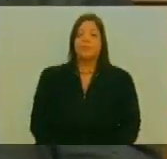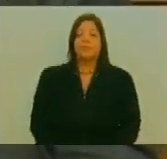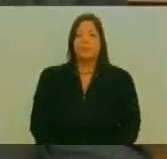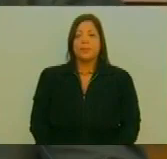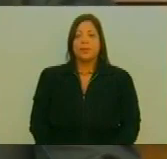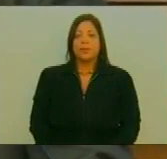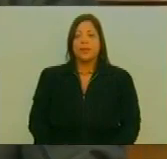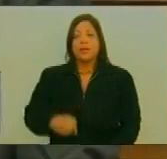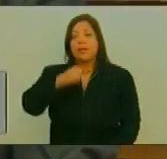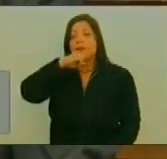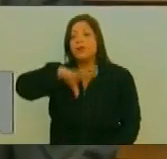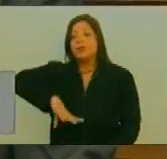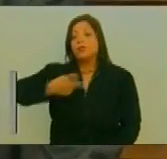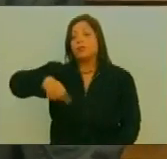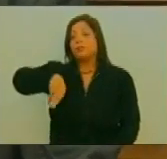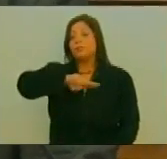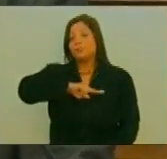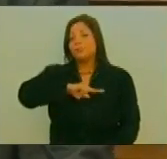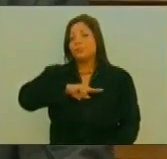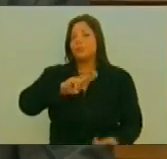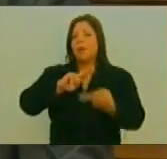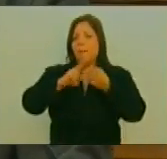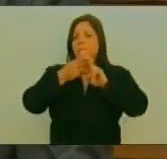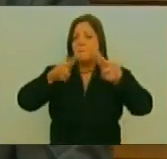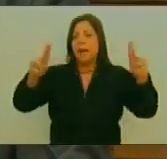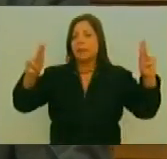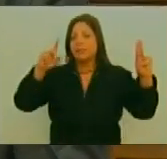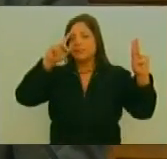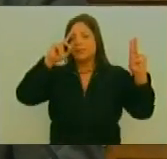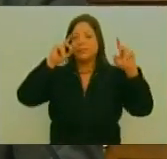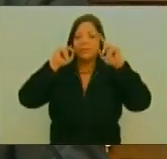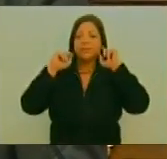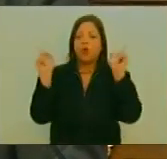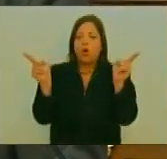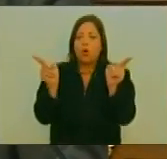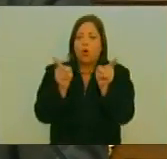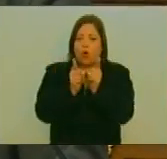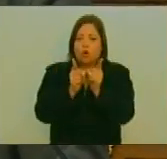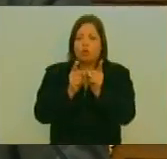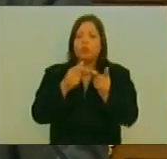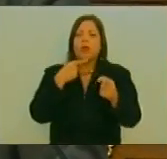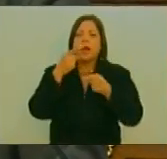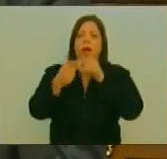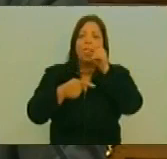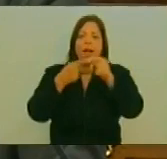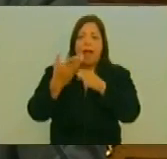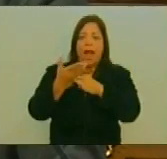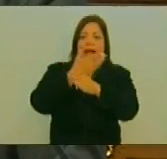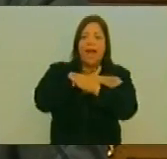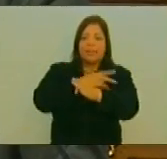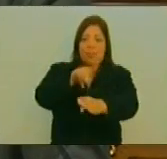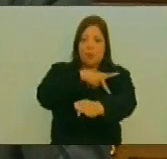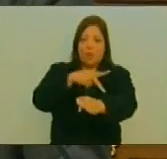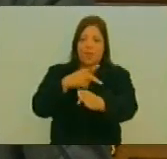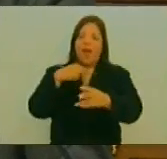En la historia Nuestra Tenemos un ejemplo De paz Brevemente Quiero decir Algunas cosas Antes de leer El poema